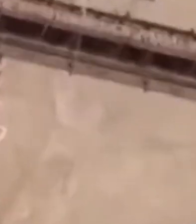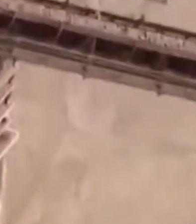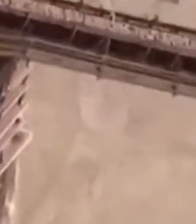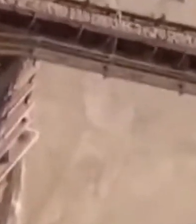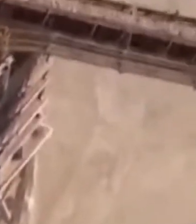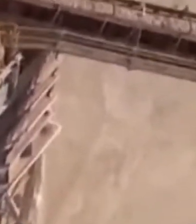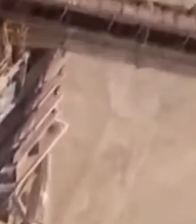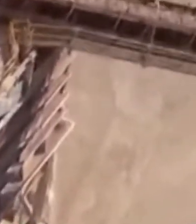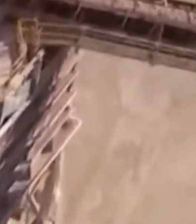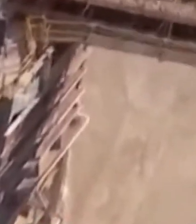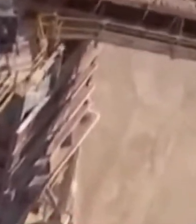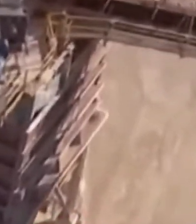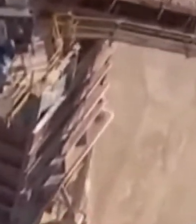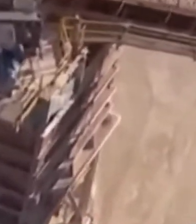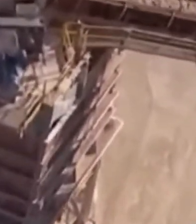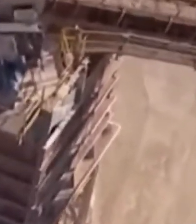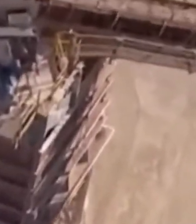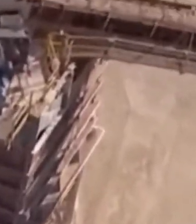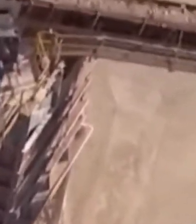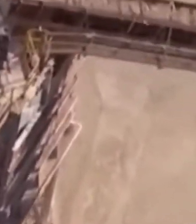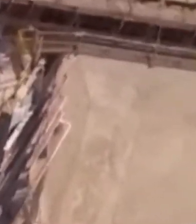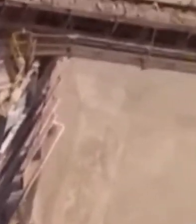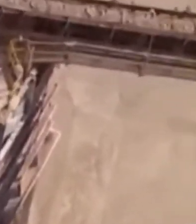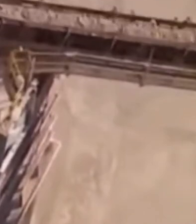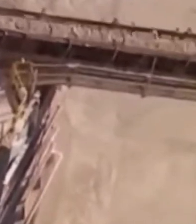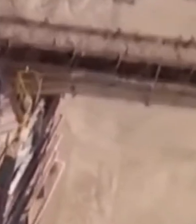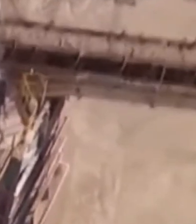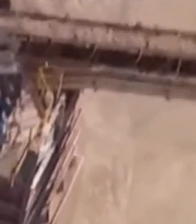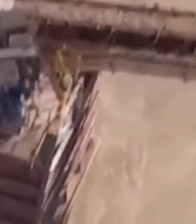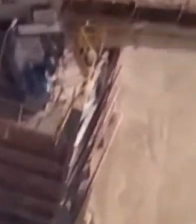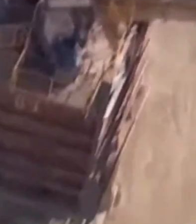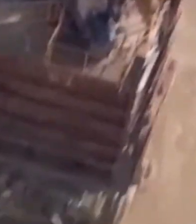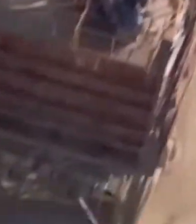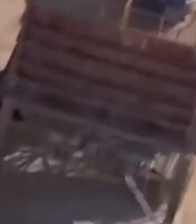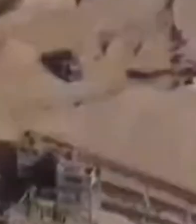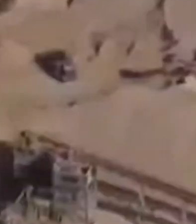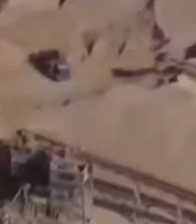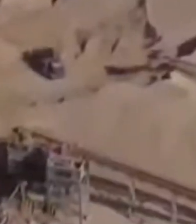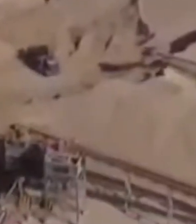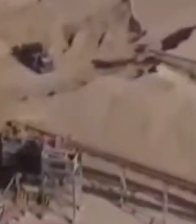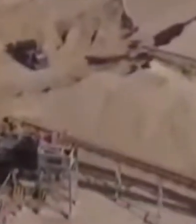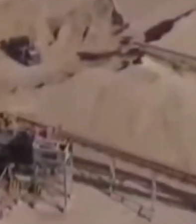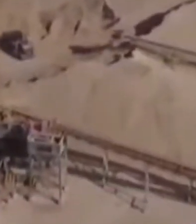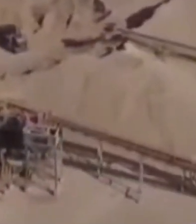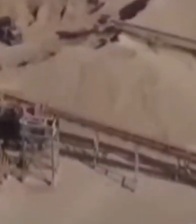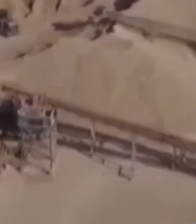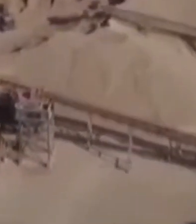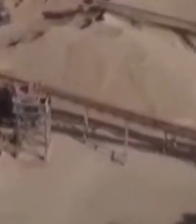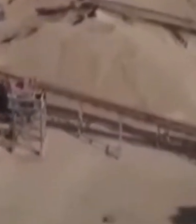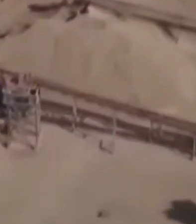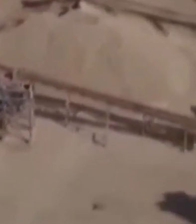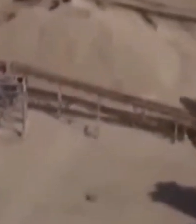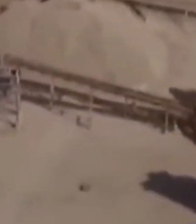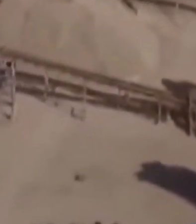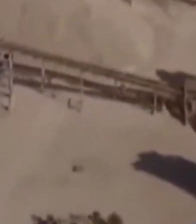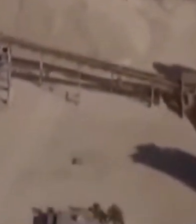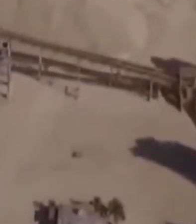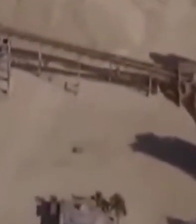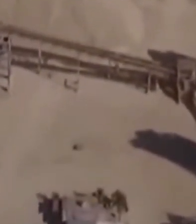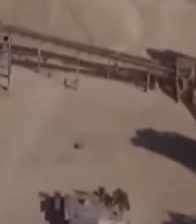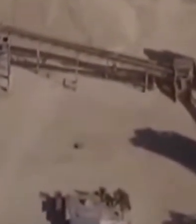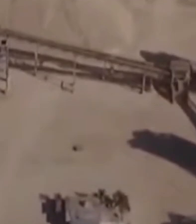pero es que esta parte son como 200 300 hectáreas lo impactado